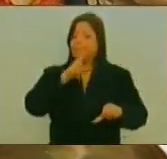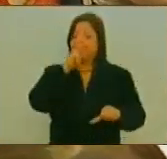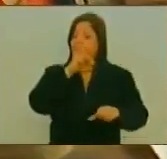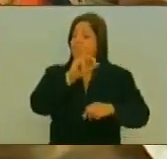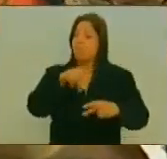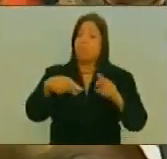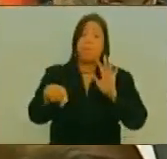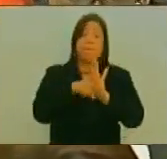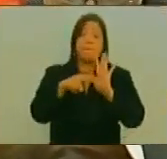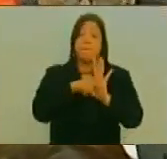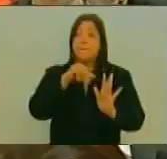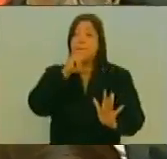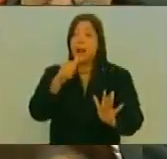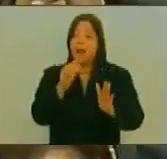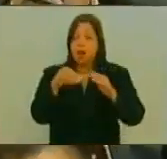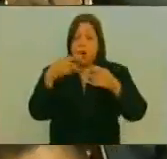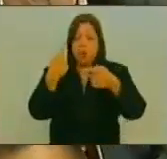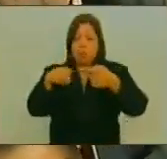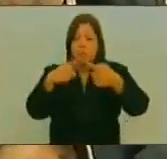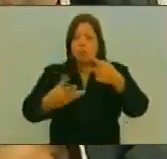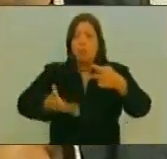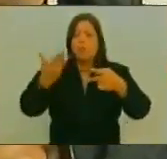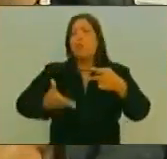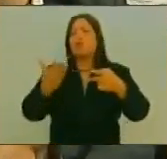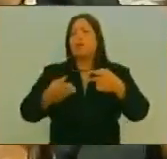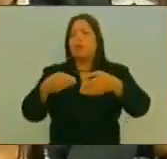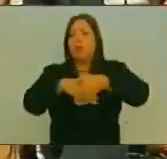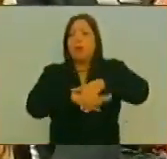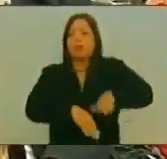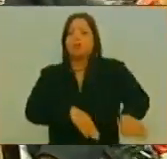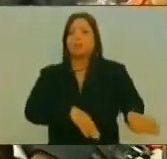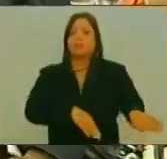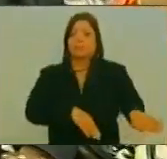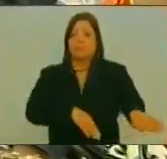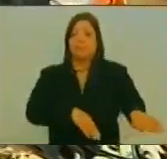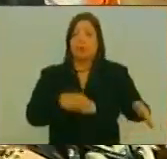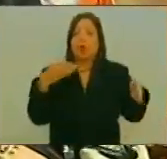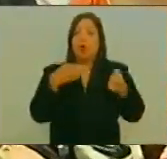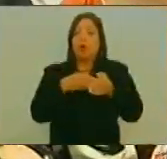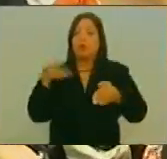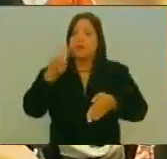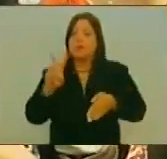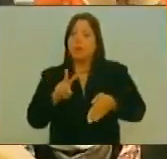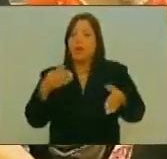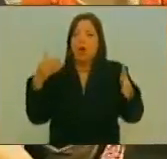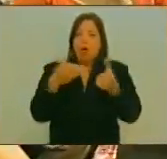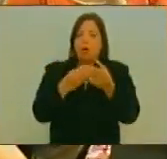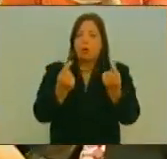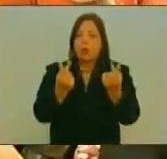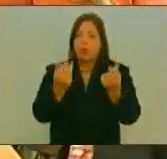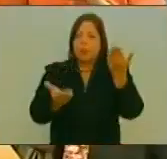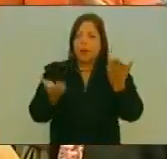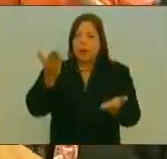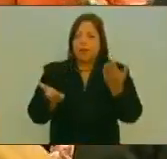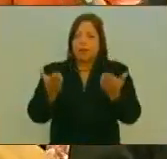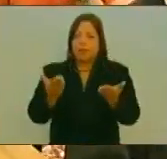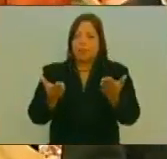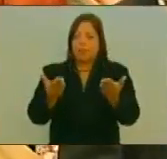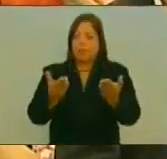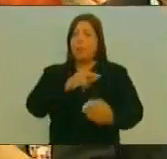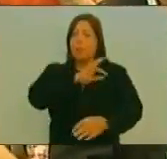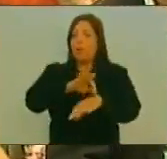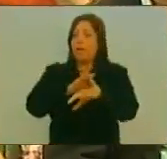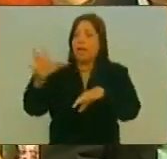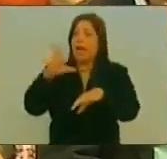Por el engabetamiento De casos Como estos Que atentaban Contra la economía Y la estabilidad General del país